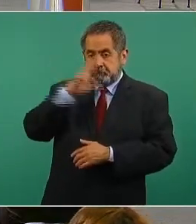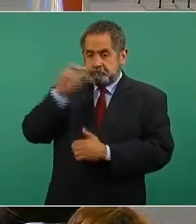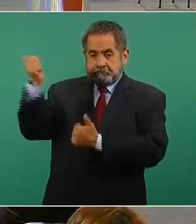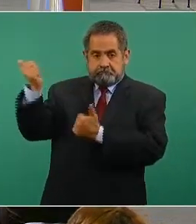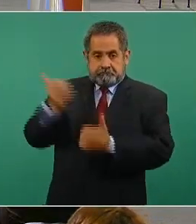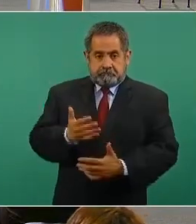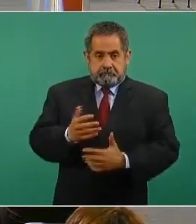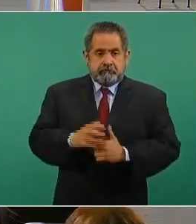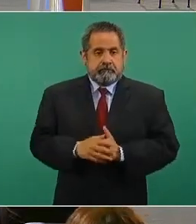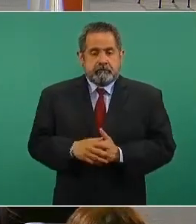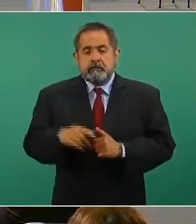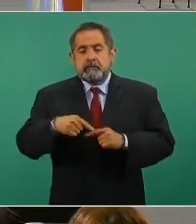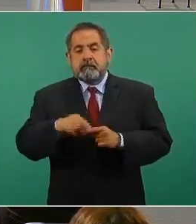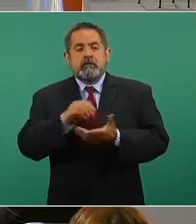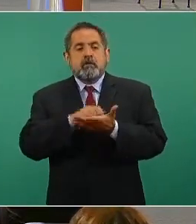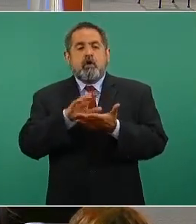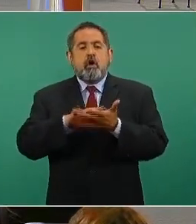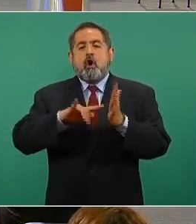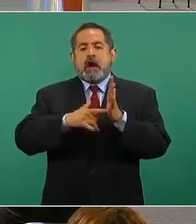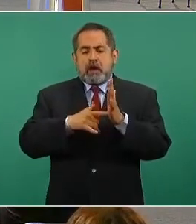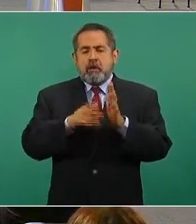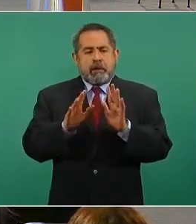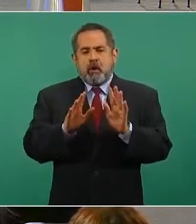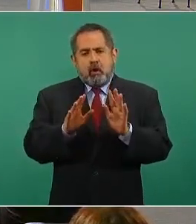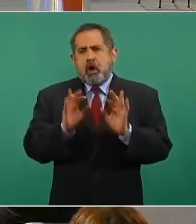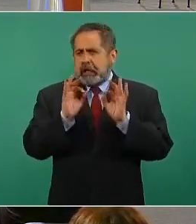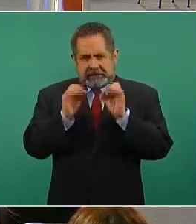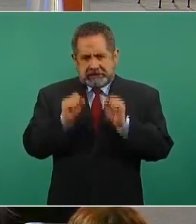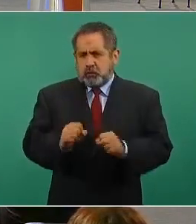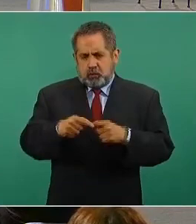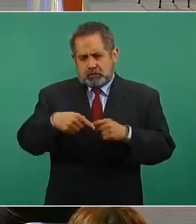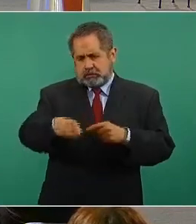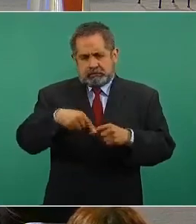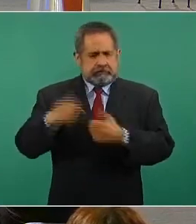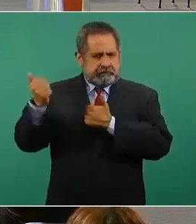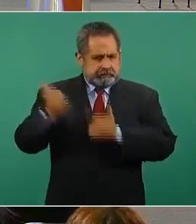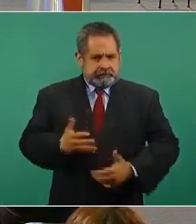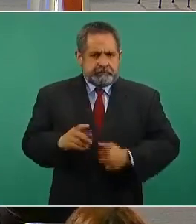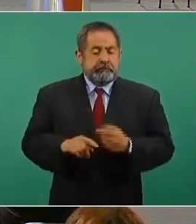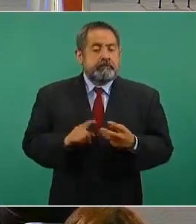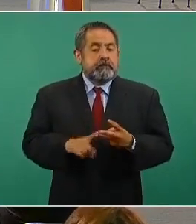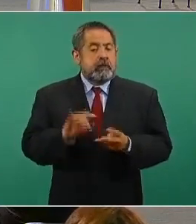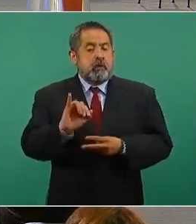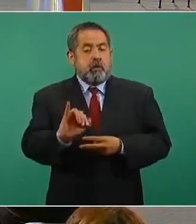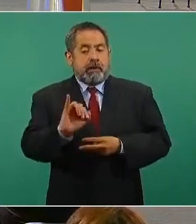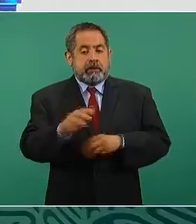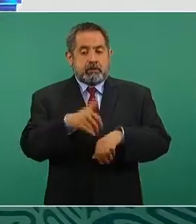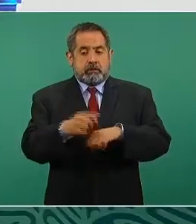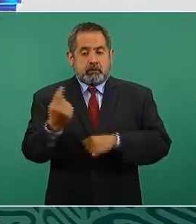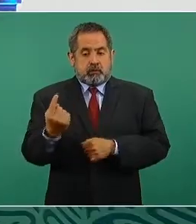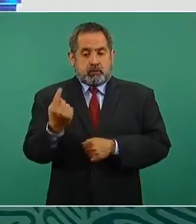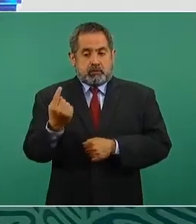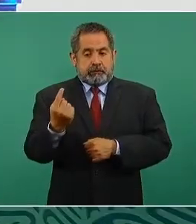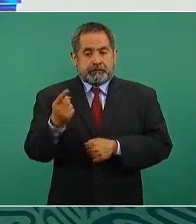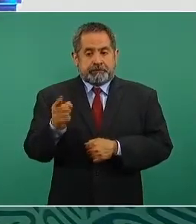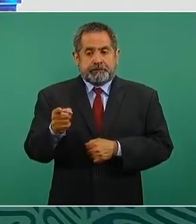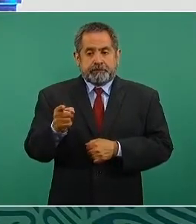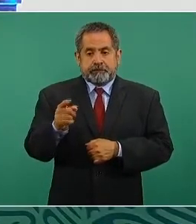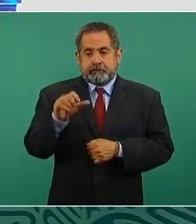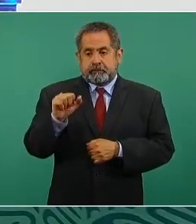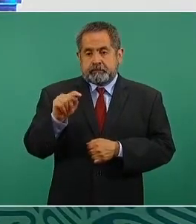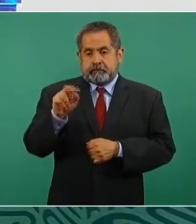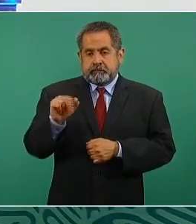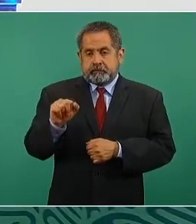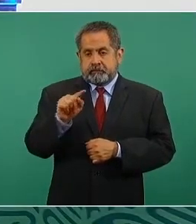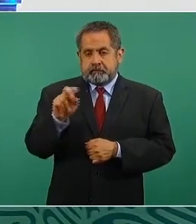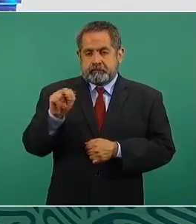Le puse por confirmar por los horarios, pero sabemos que van a llegar en estos días. Y el día jueves primero de AstraZeneca,